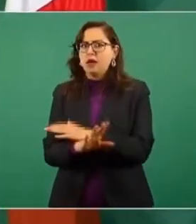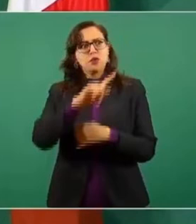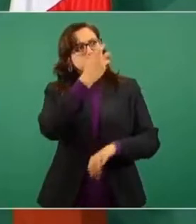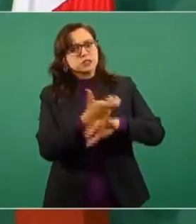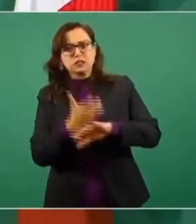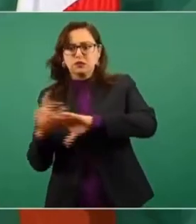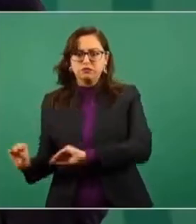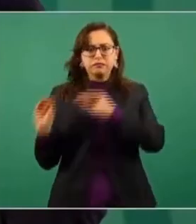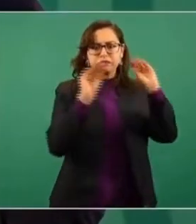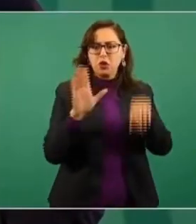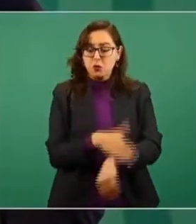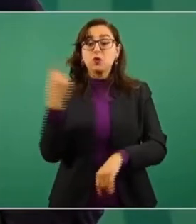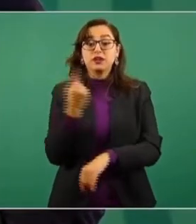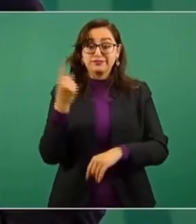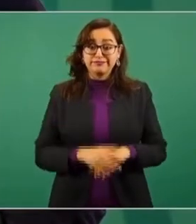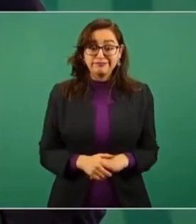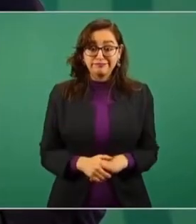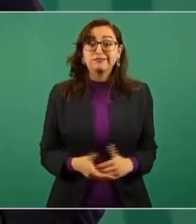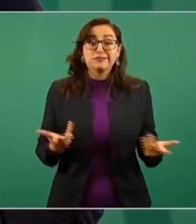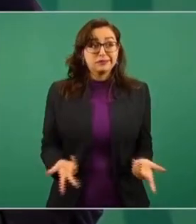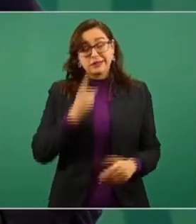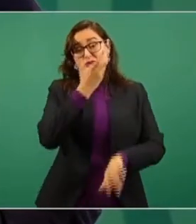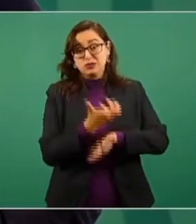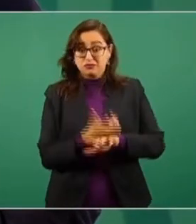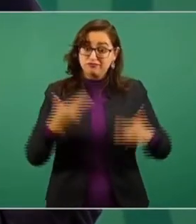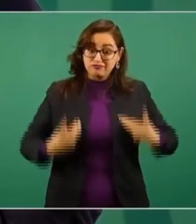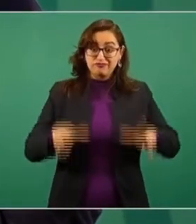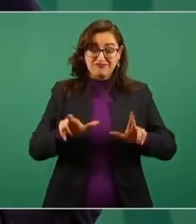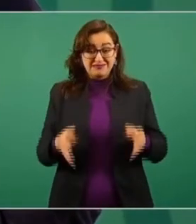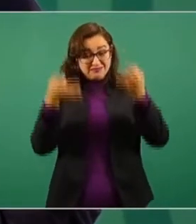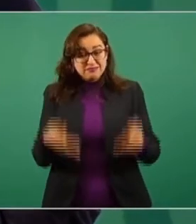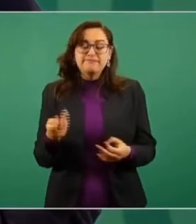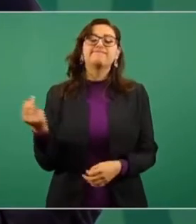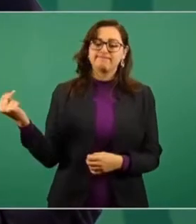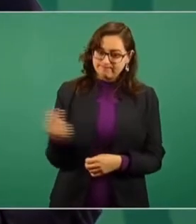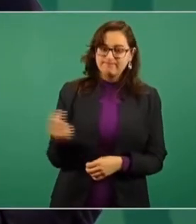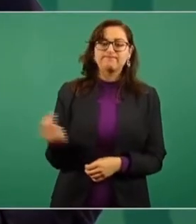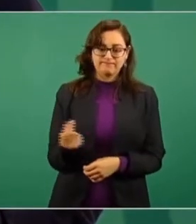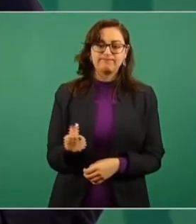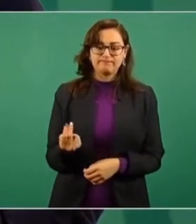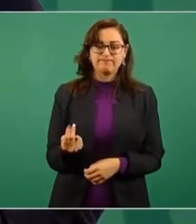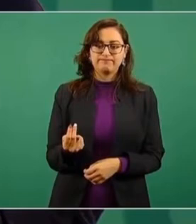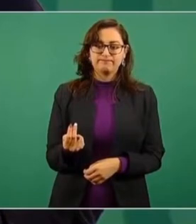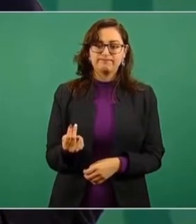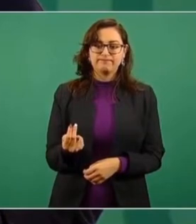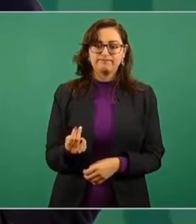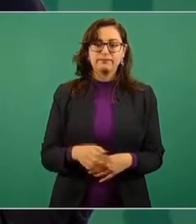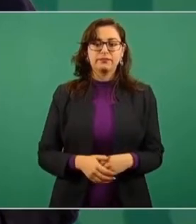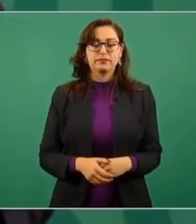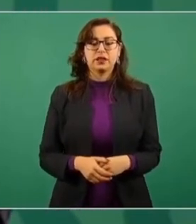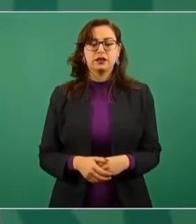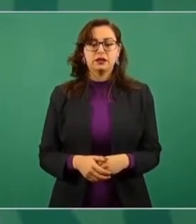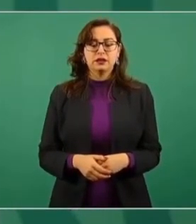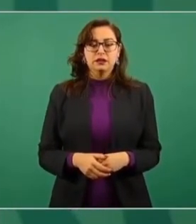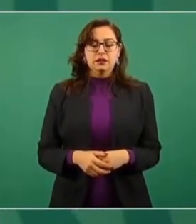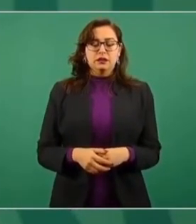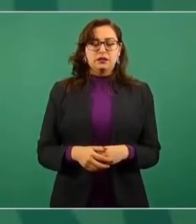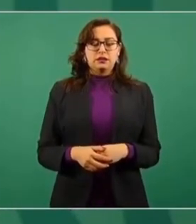porque también nos interesa mucho una buena representación de México en Estados Unidos de América. Es